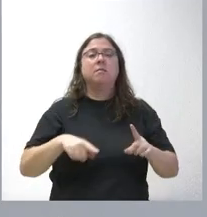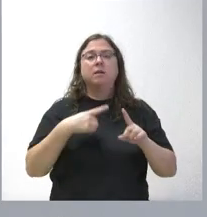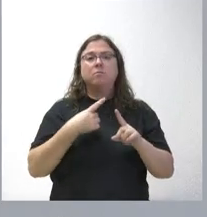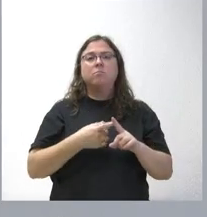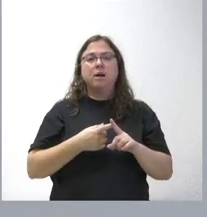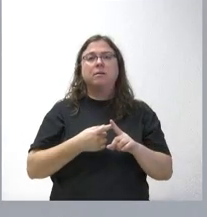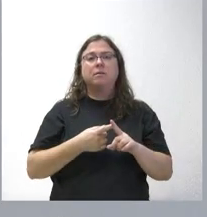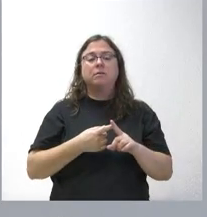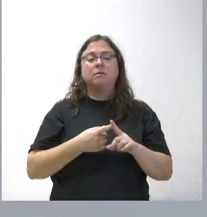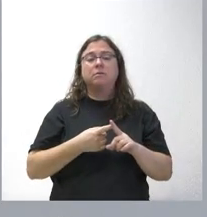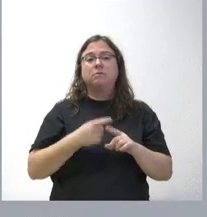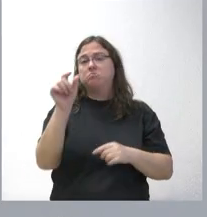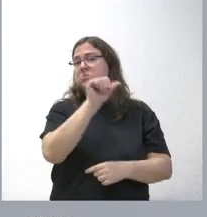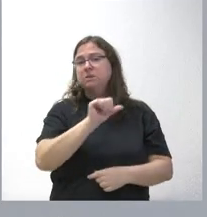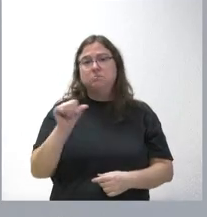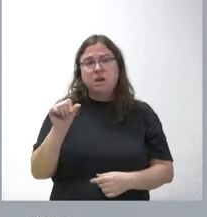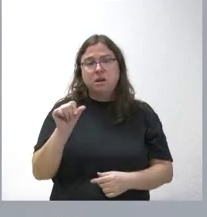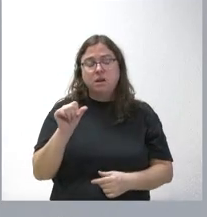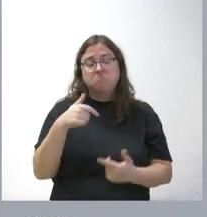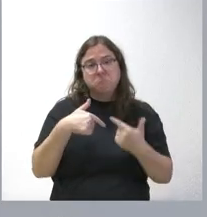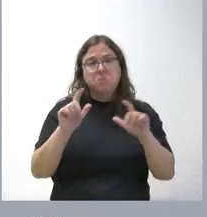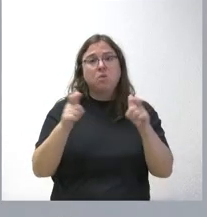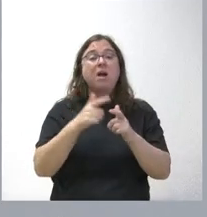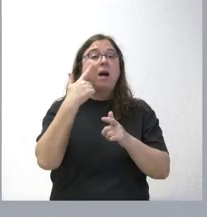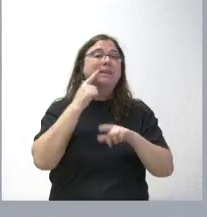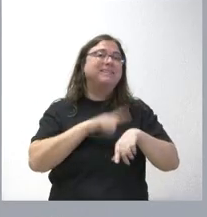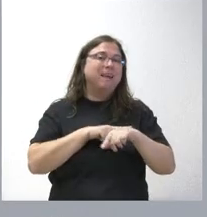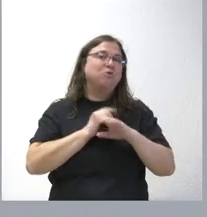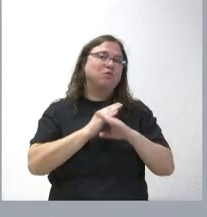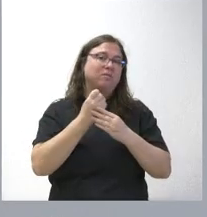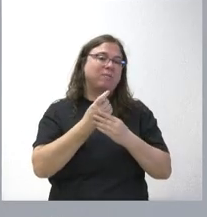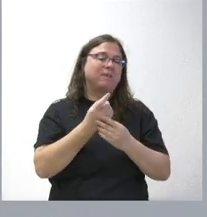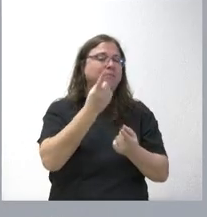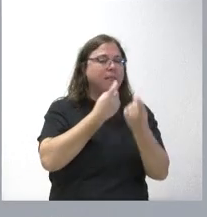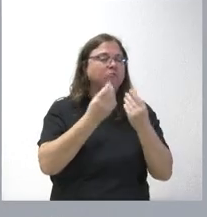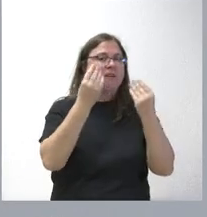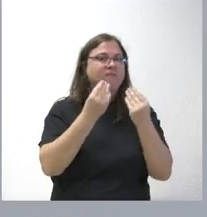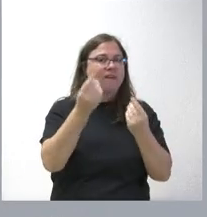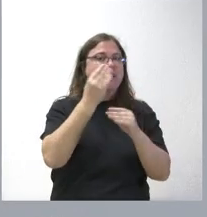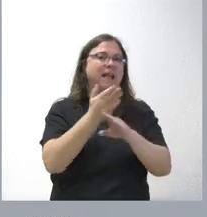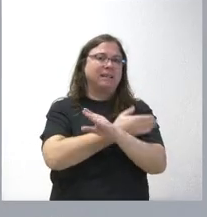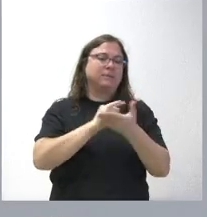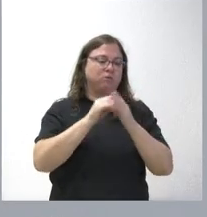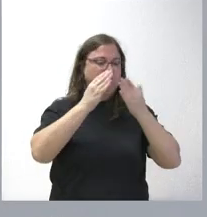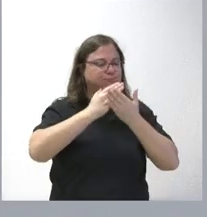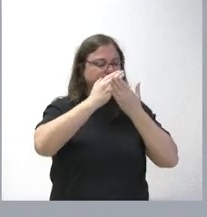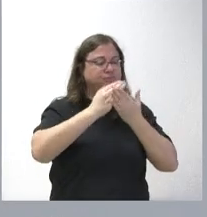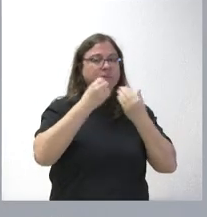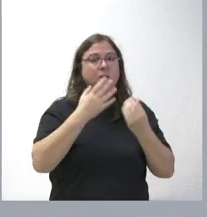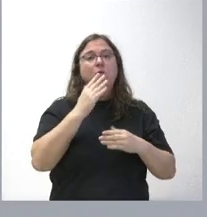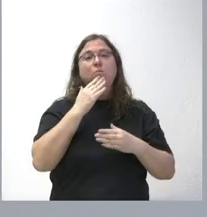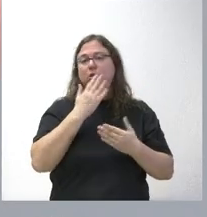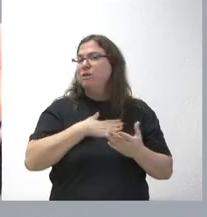siguiente semana, dando tiempo suficiente también para que los grupos puedan consultar con detalle el anteproyecto, que para eso lo hemos querido hacer con